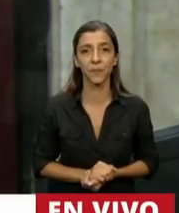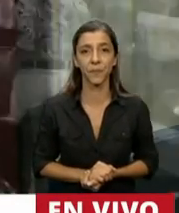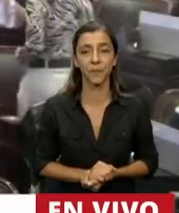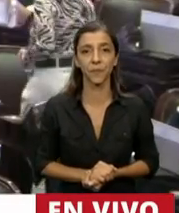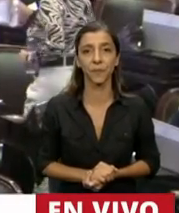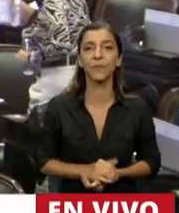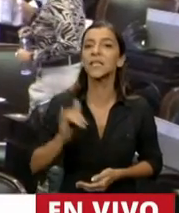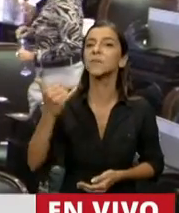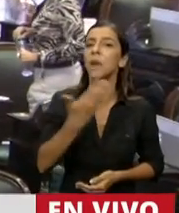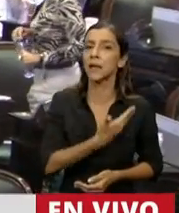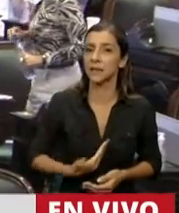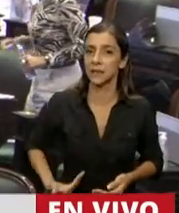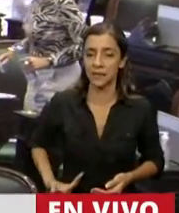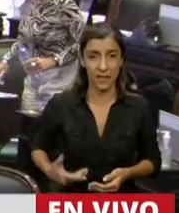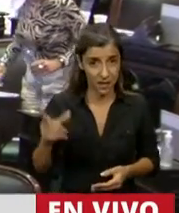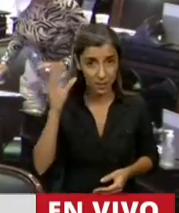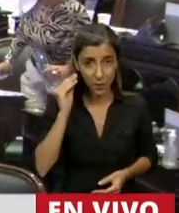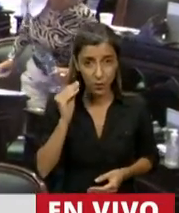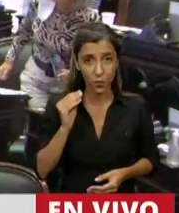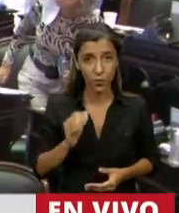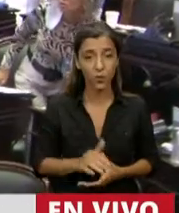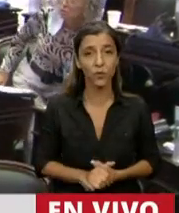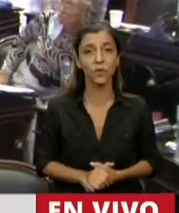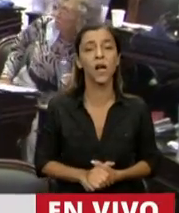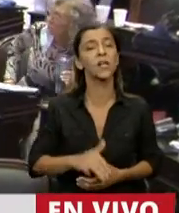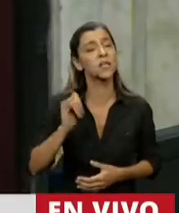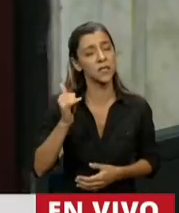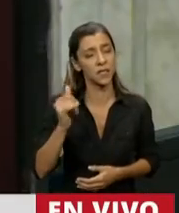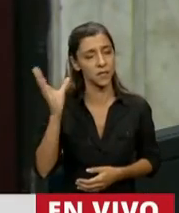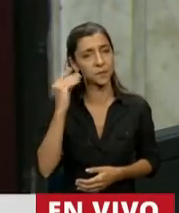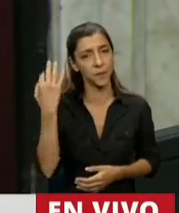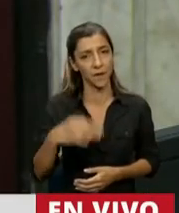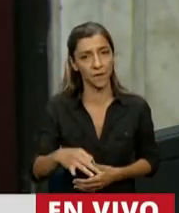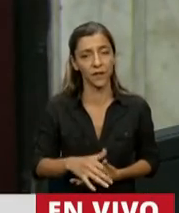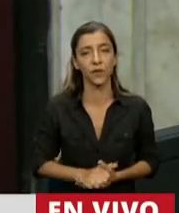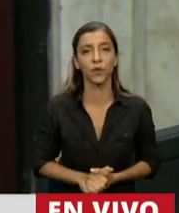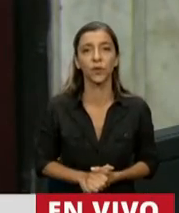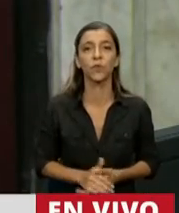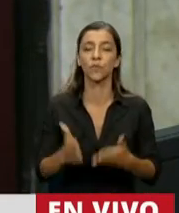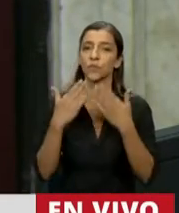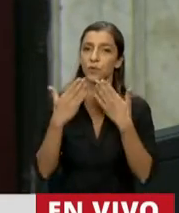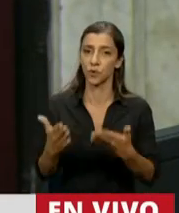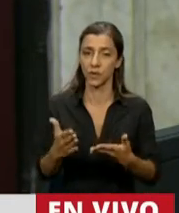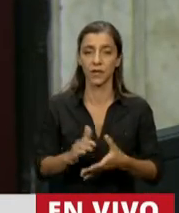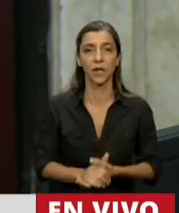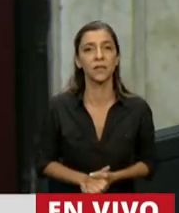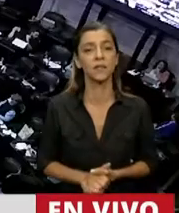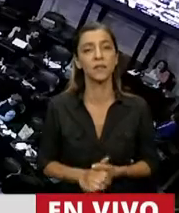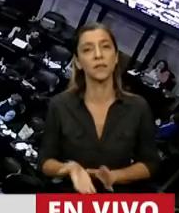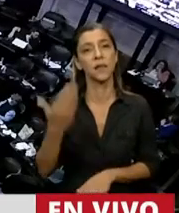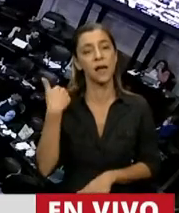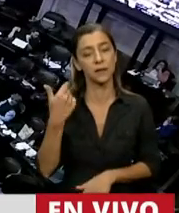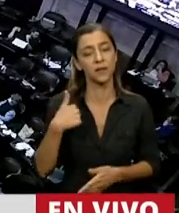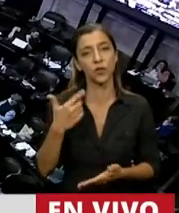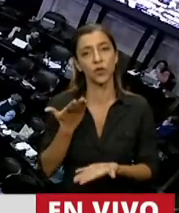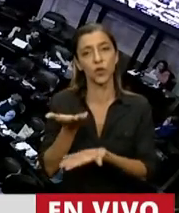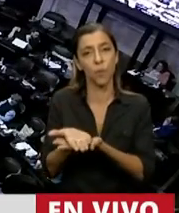Sí, Presidente, ¿se me escucha? La escucho perfecto ahora. Muchas gracias. Bueno, yo había pedido hoy una moción